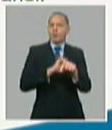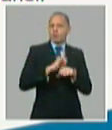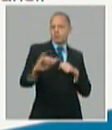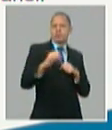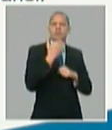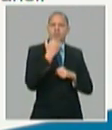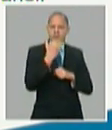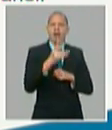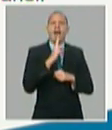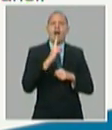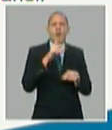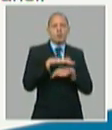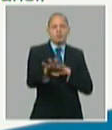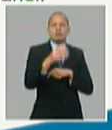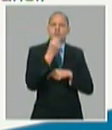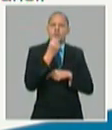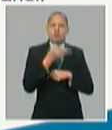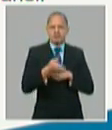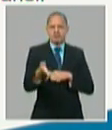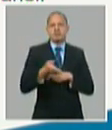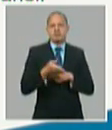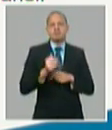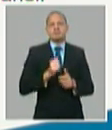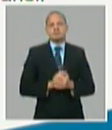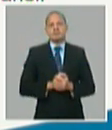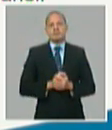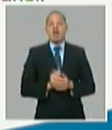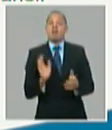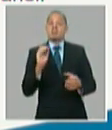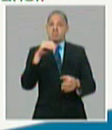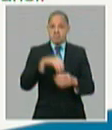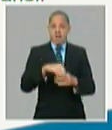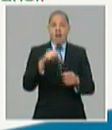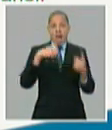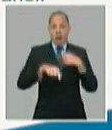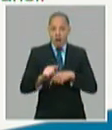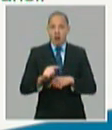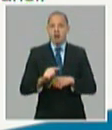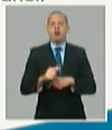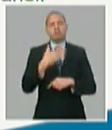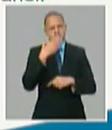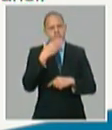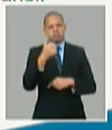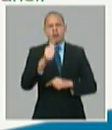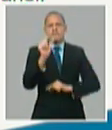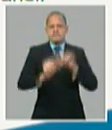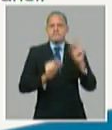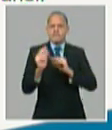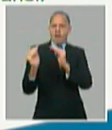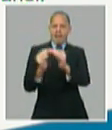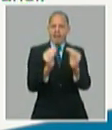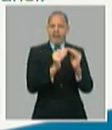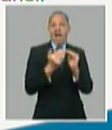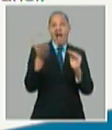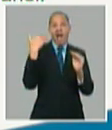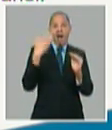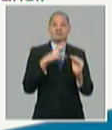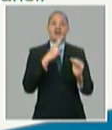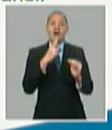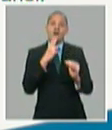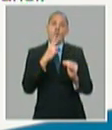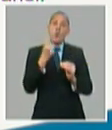contadores y 4 conductoras de agua en el programa hidráulico que benefician a 628.000 habitantes